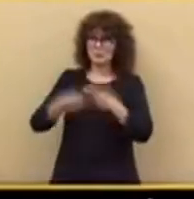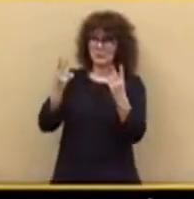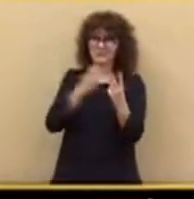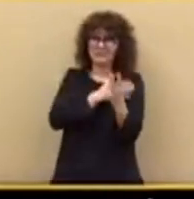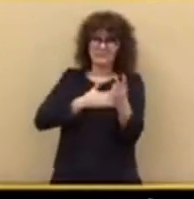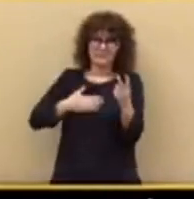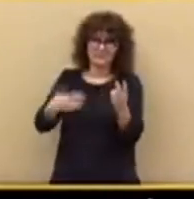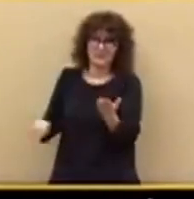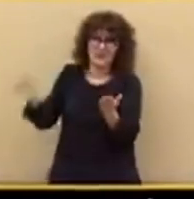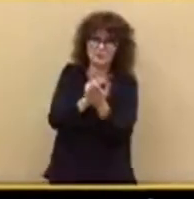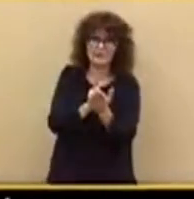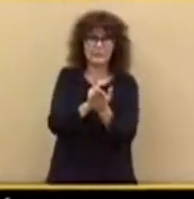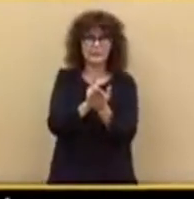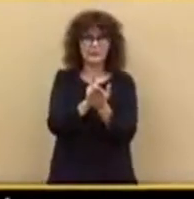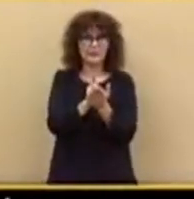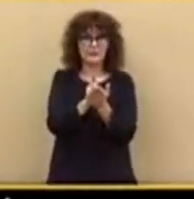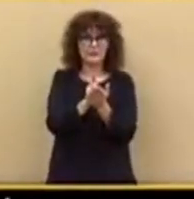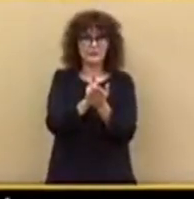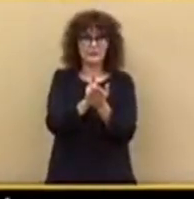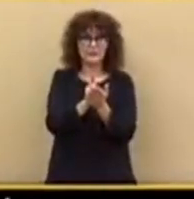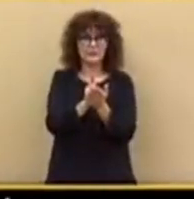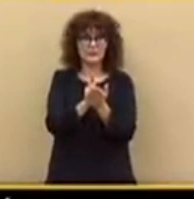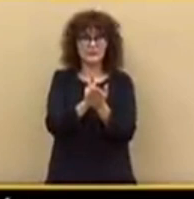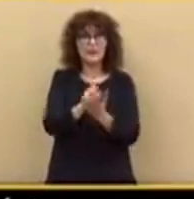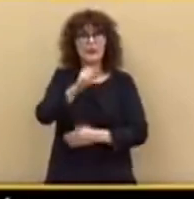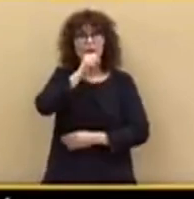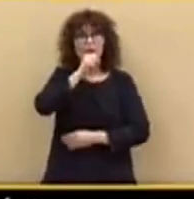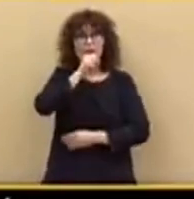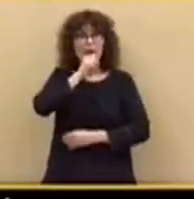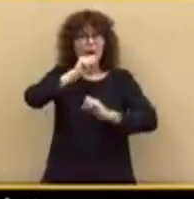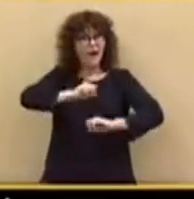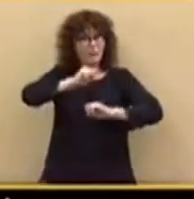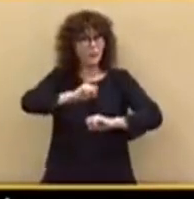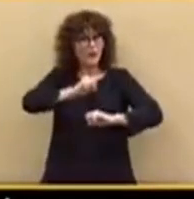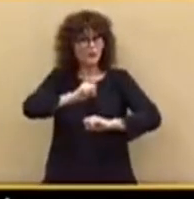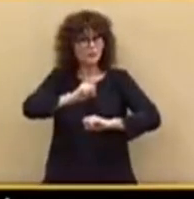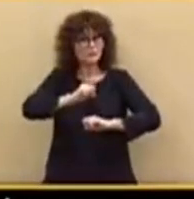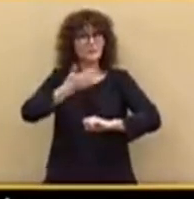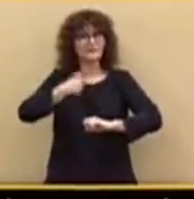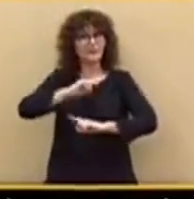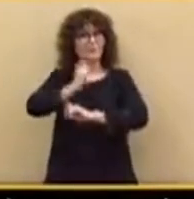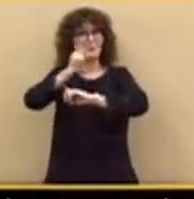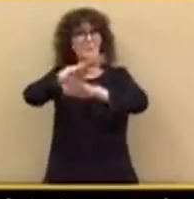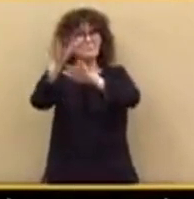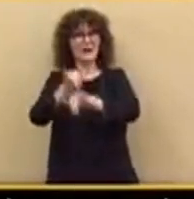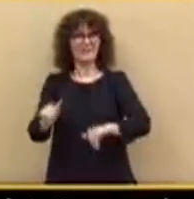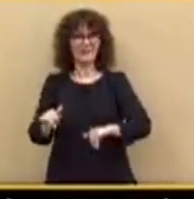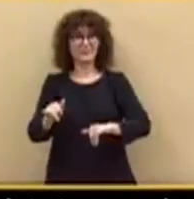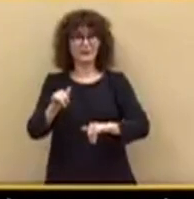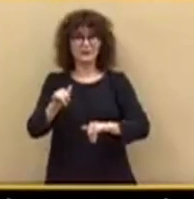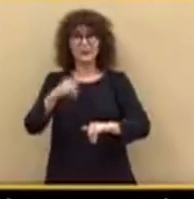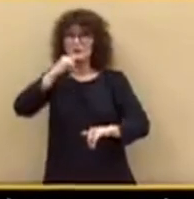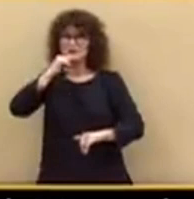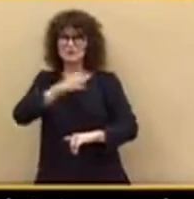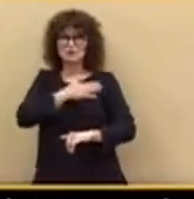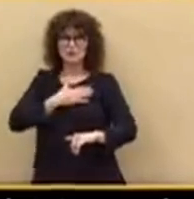...quieren que allí donde los abuelos, señor Sánchez, hicieron la paz, ustedes quieren que los nietos hagan la guerra,